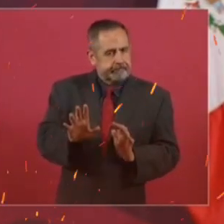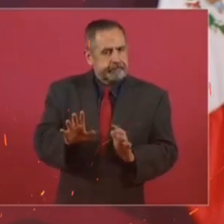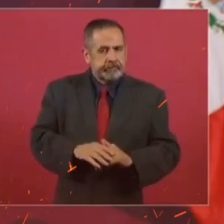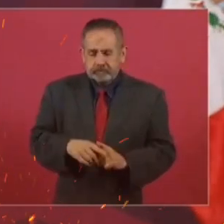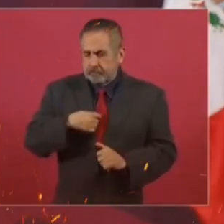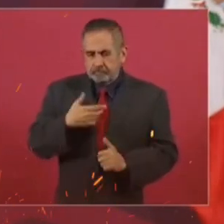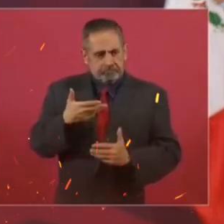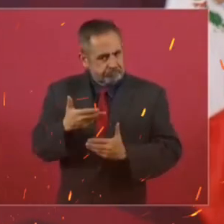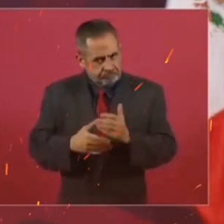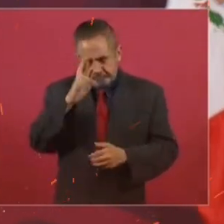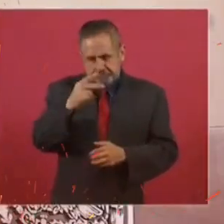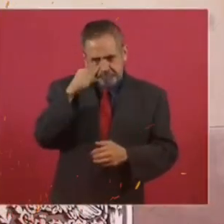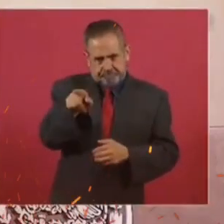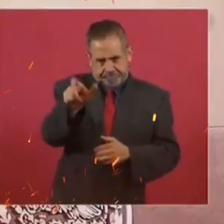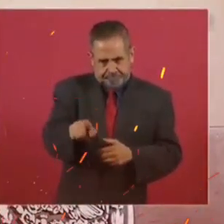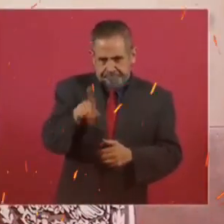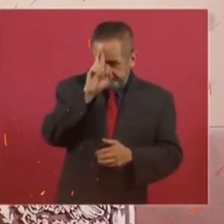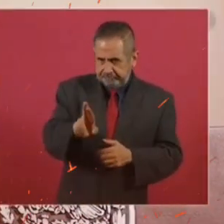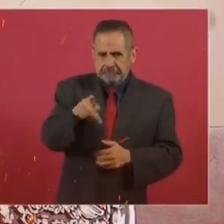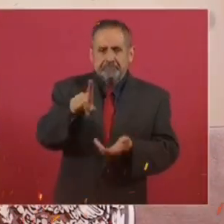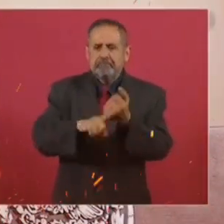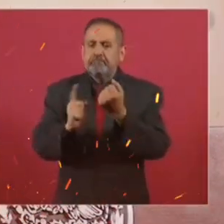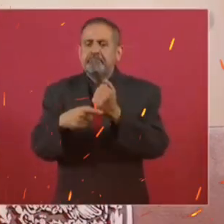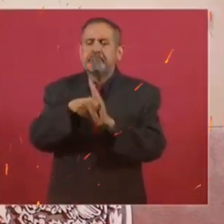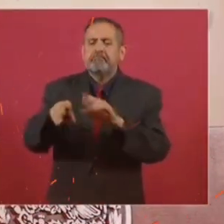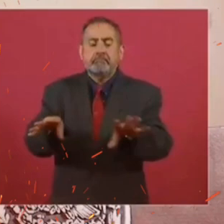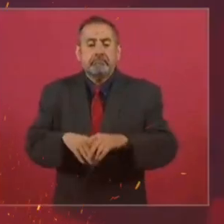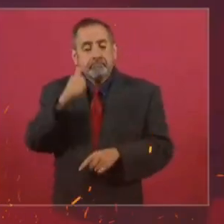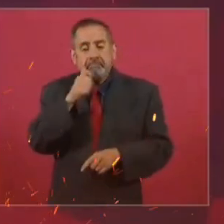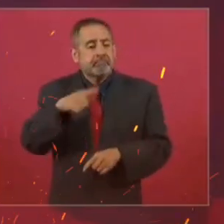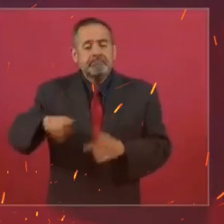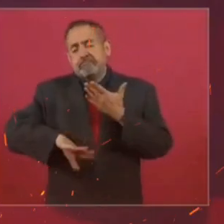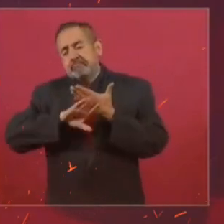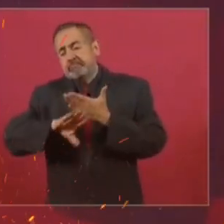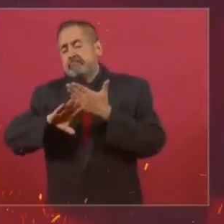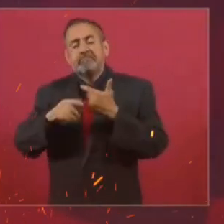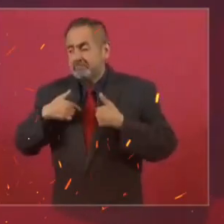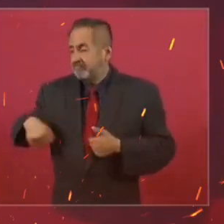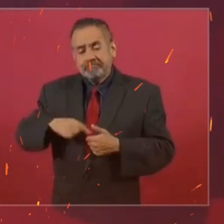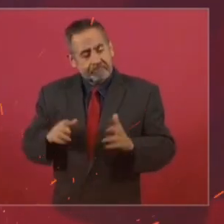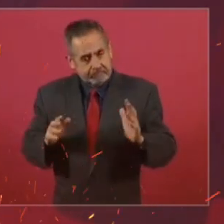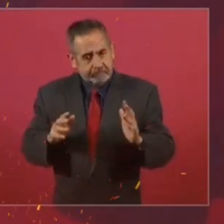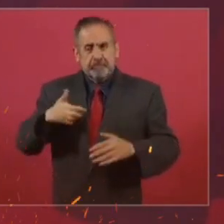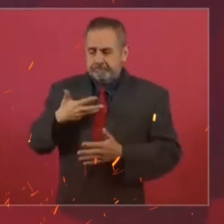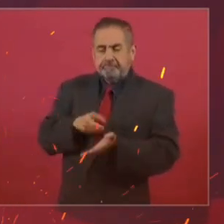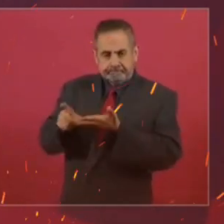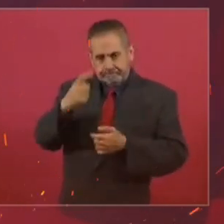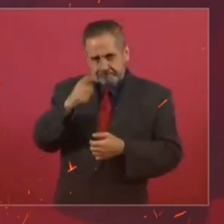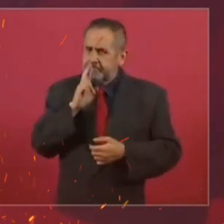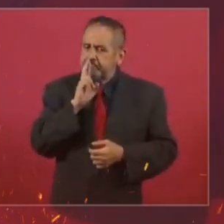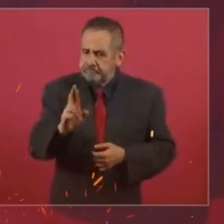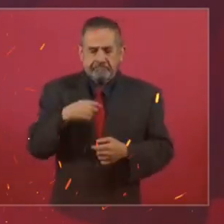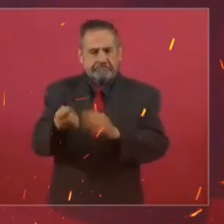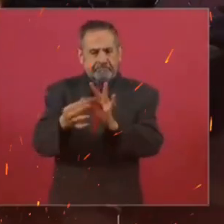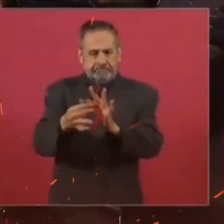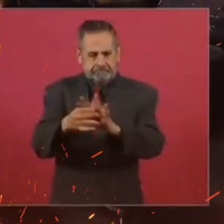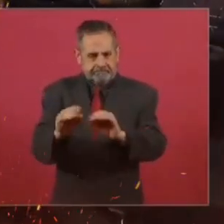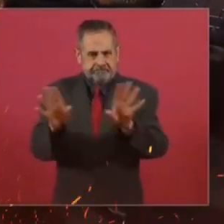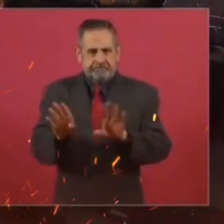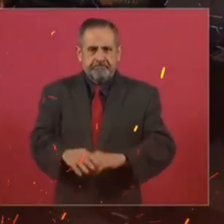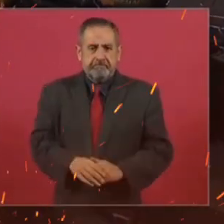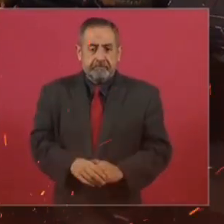lo digo de manera muy respetuosa. Que siempre han estado en contra de nosotros. Entonces yo tengo el derecho de explicar.